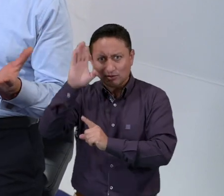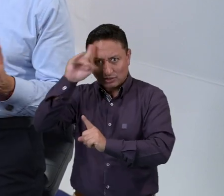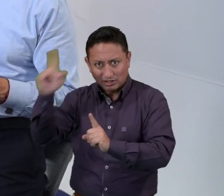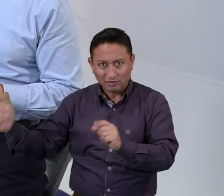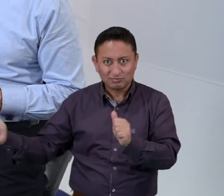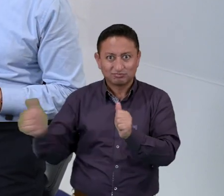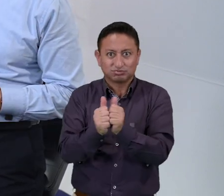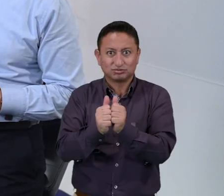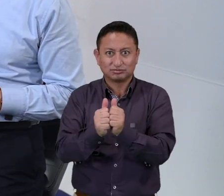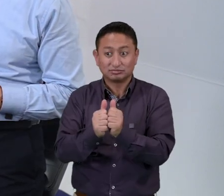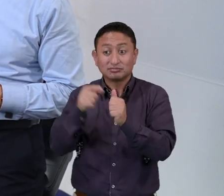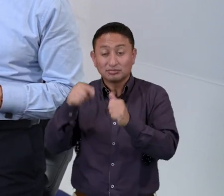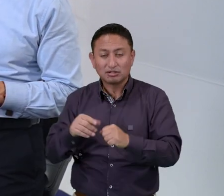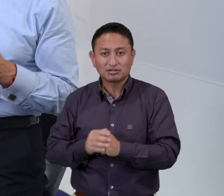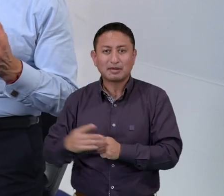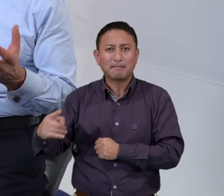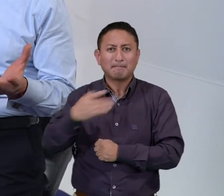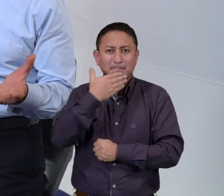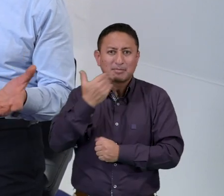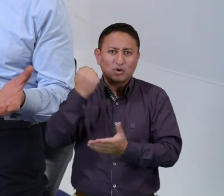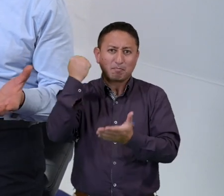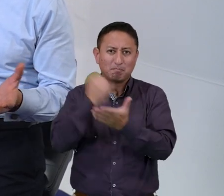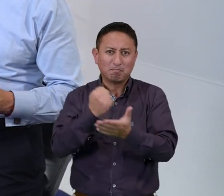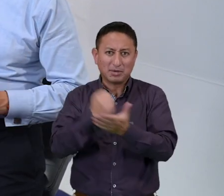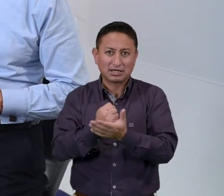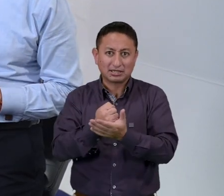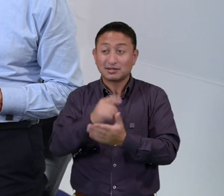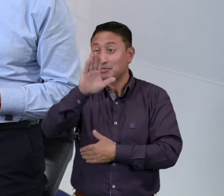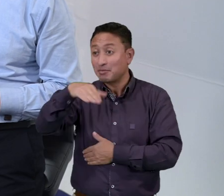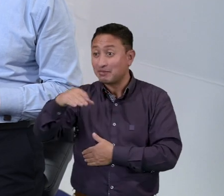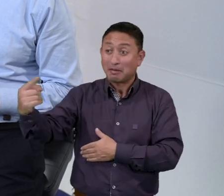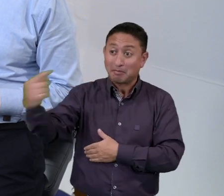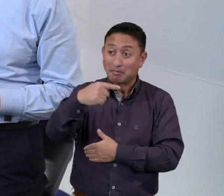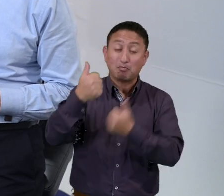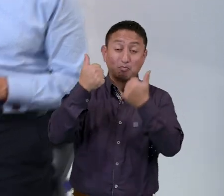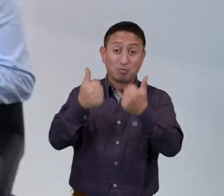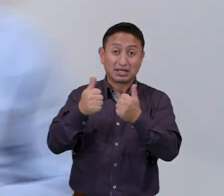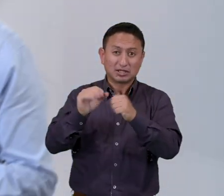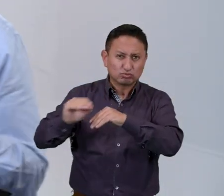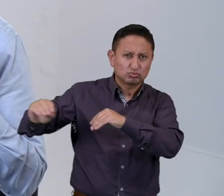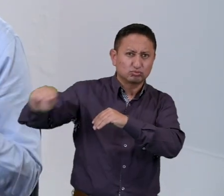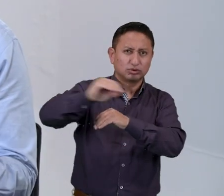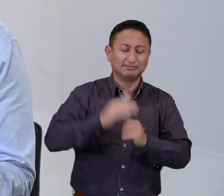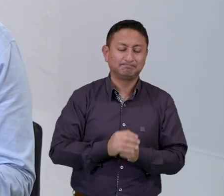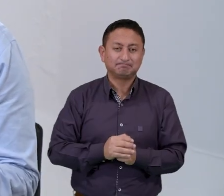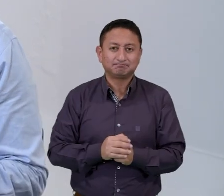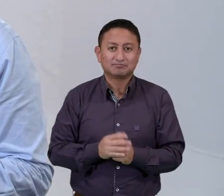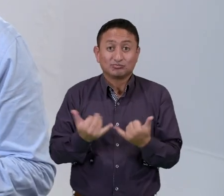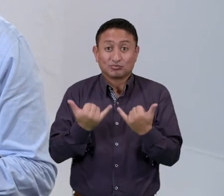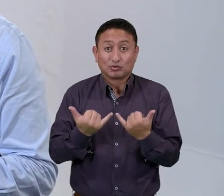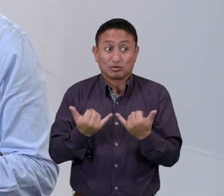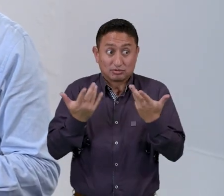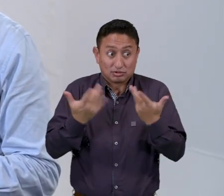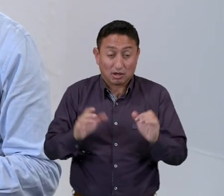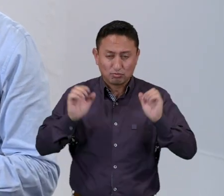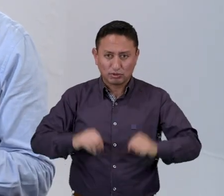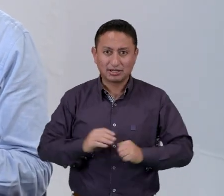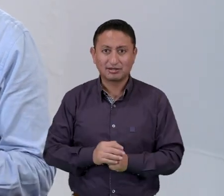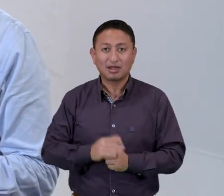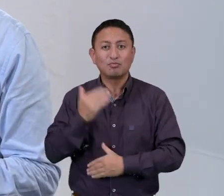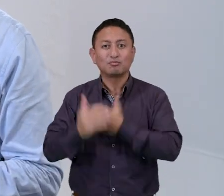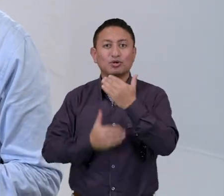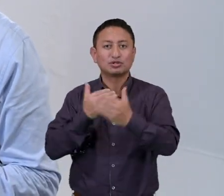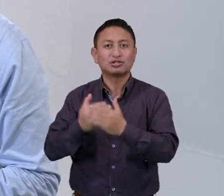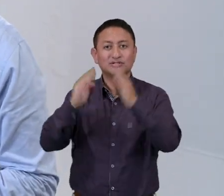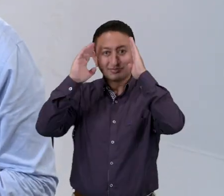sino también a procurar que ellos refieran la marca a sus conocidos, amigos o familiares. Ahora estamos en condiciones de generar